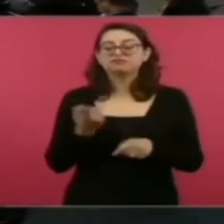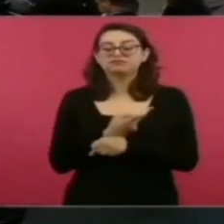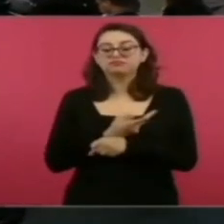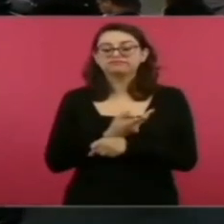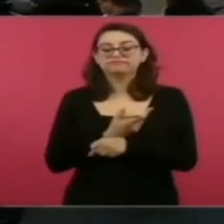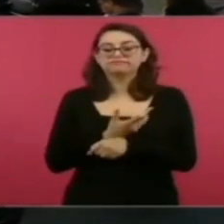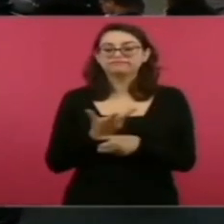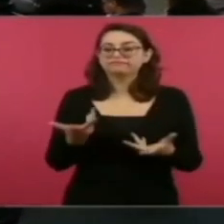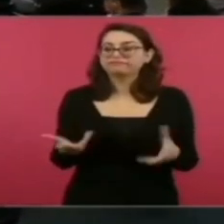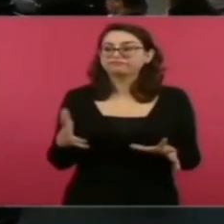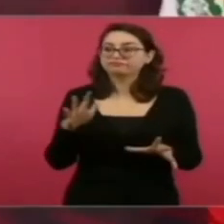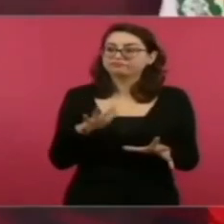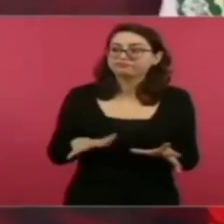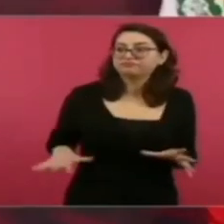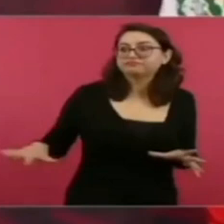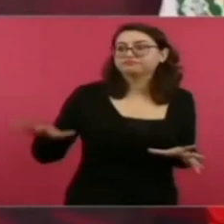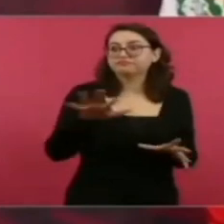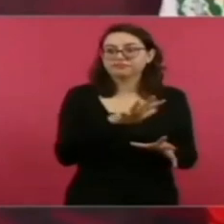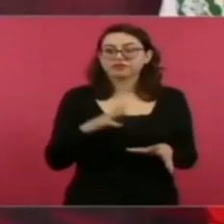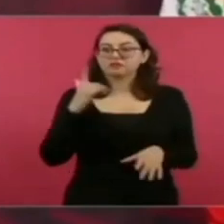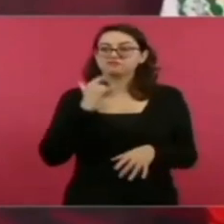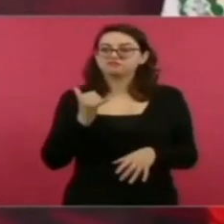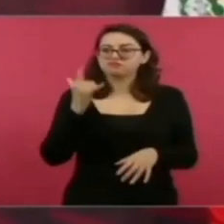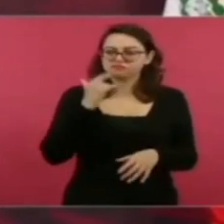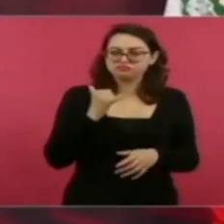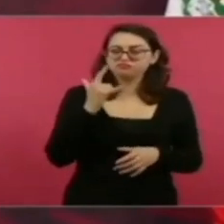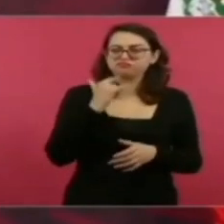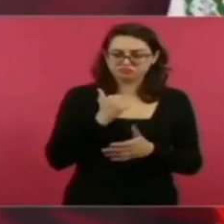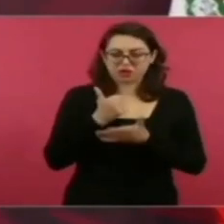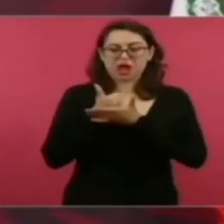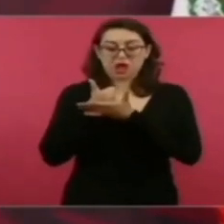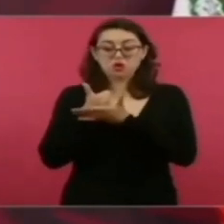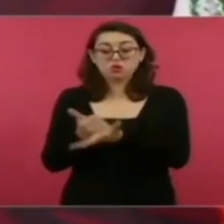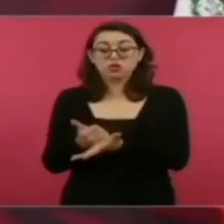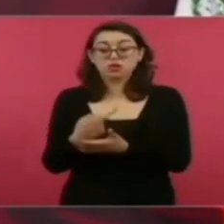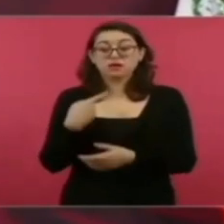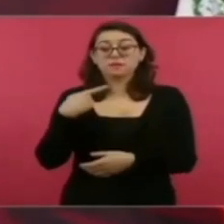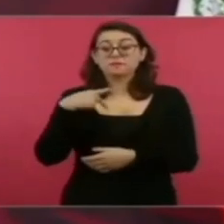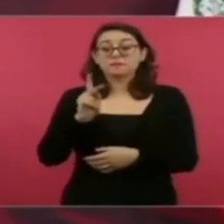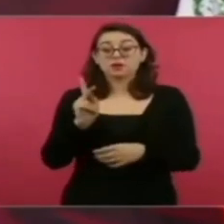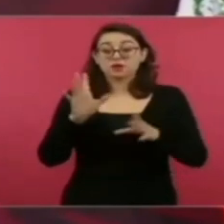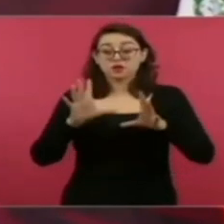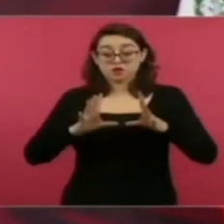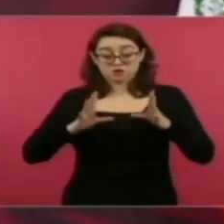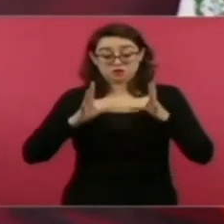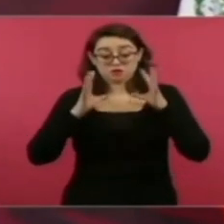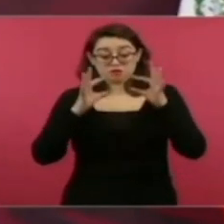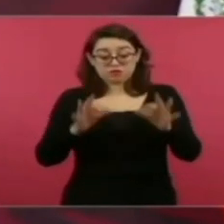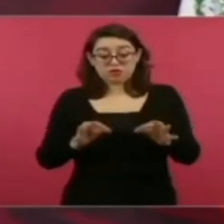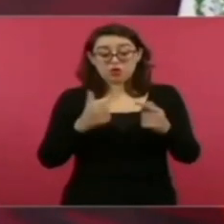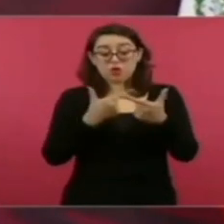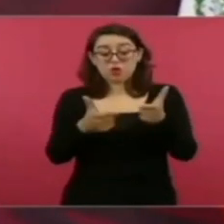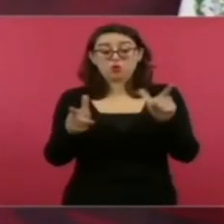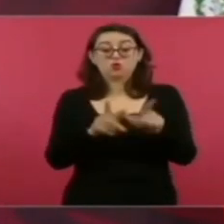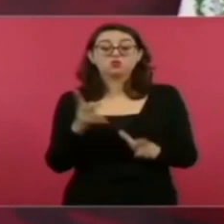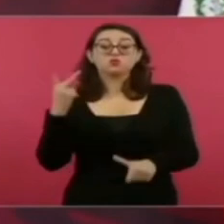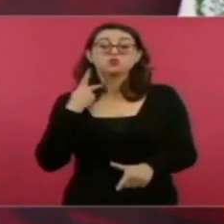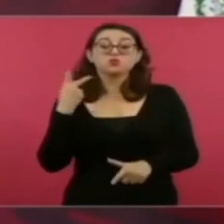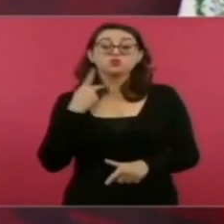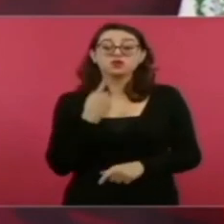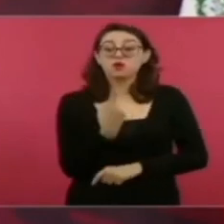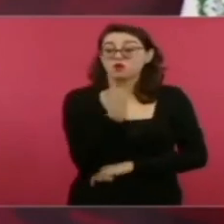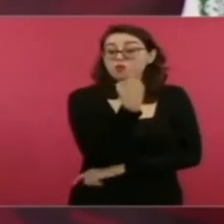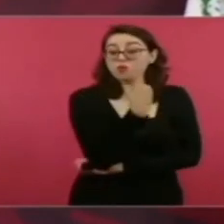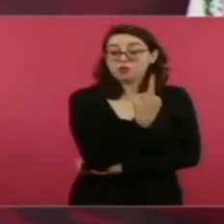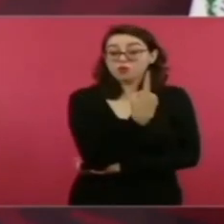Se creó un partido único que dominó por más de 70 años. Luego vino un